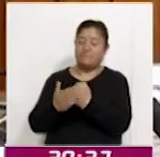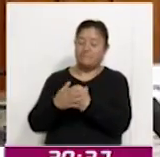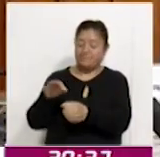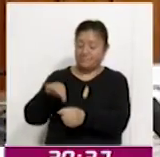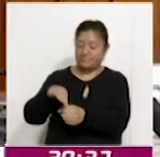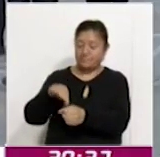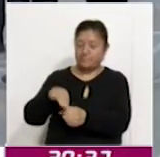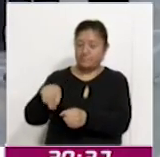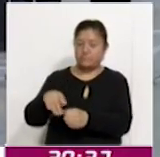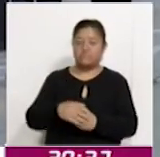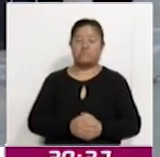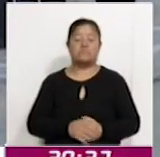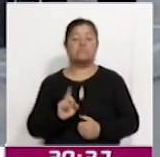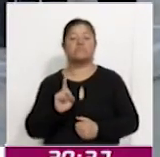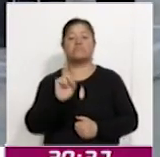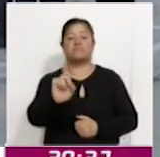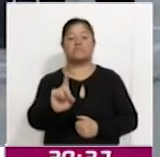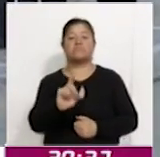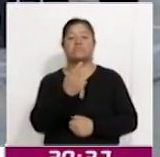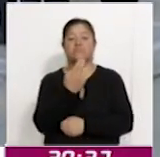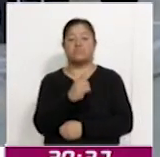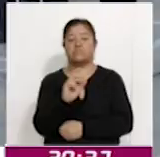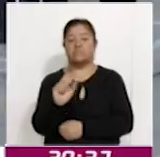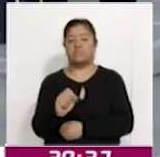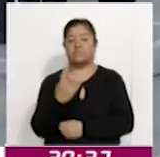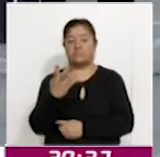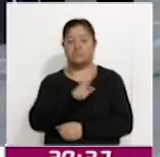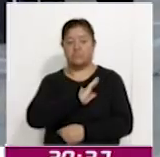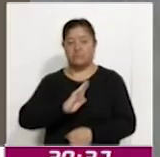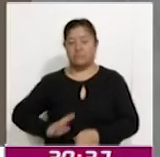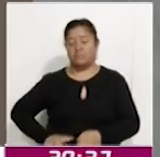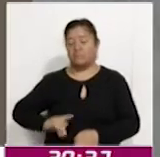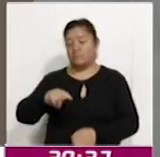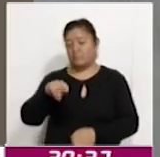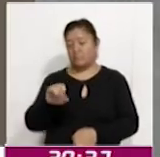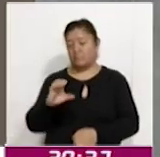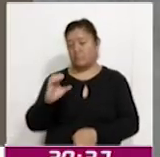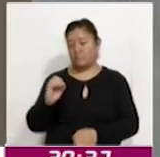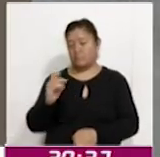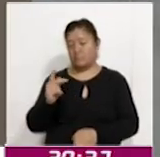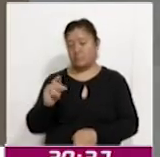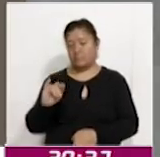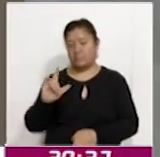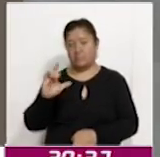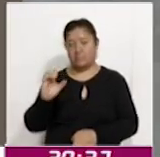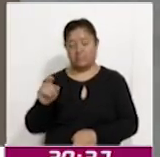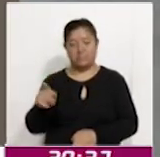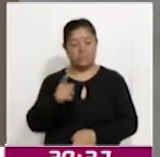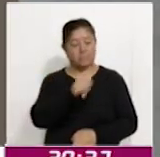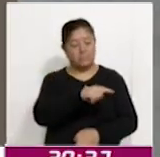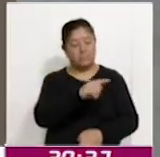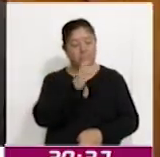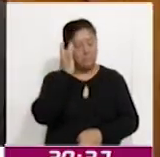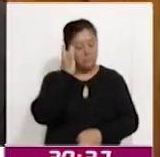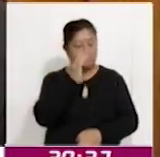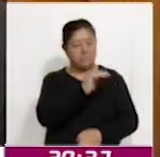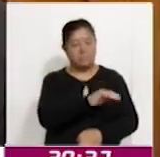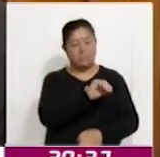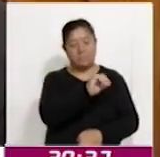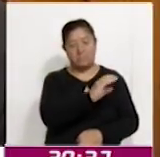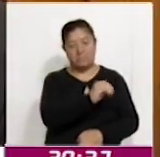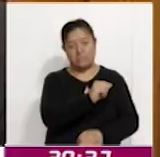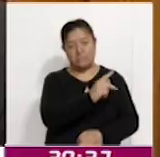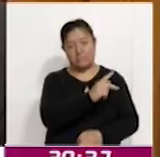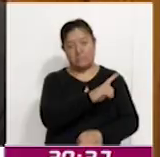se llevará a cabo el próximo domingo 24 de noviembre en el municipio de Tecopilco y la comunidad de Santa María Capulac, en Tetla. Durante la sesión se